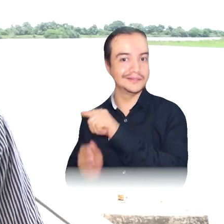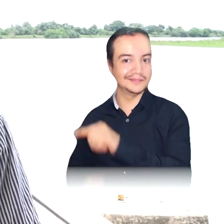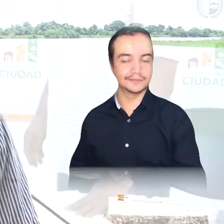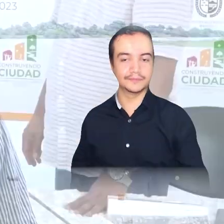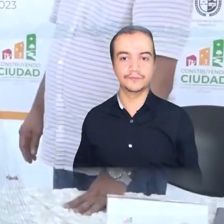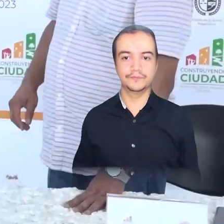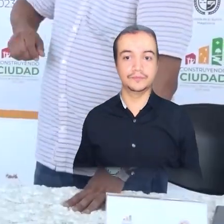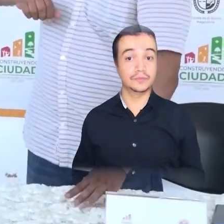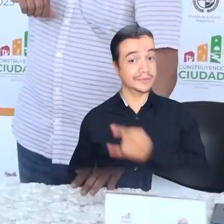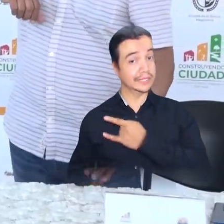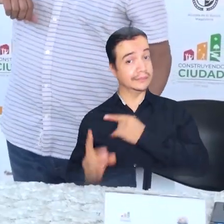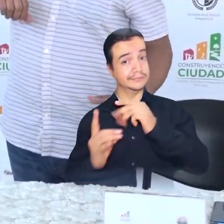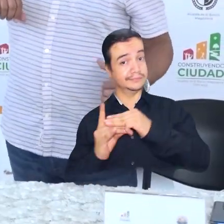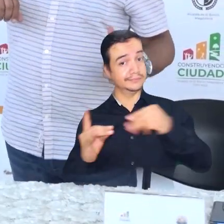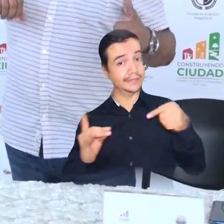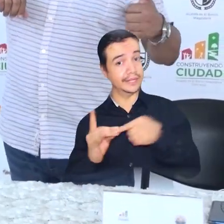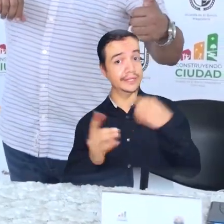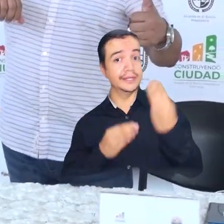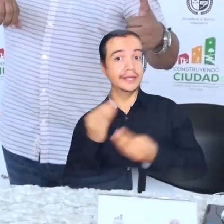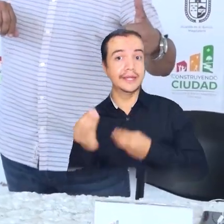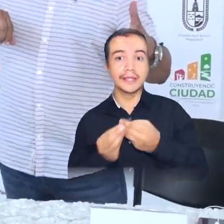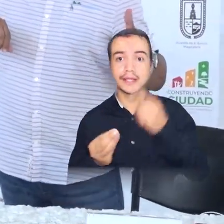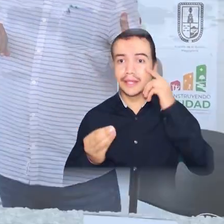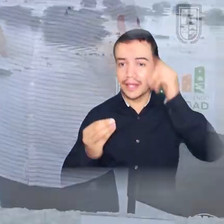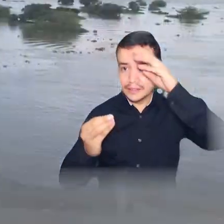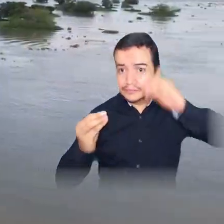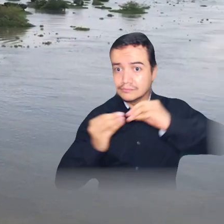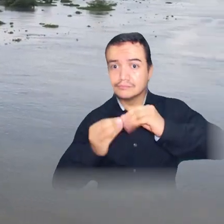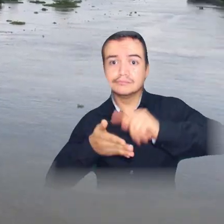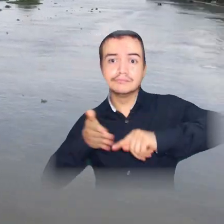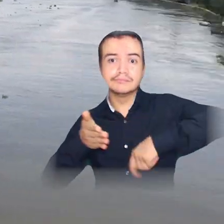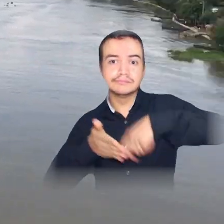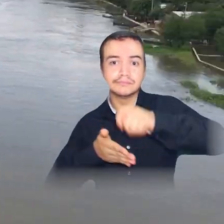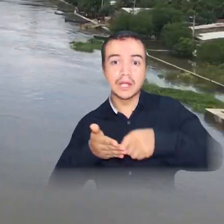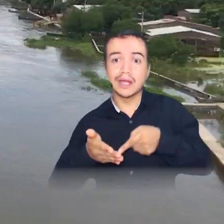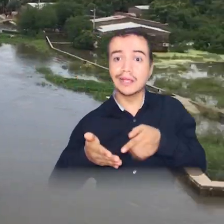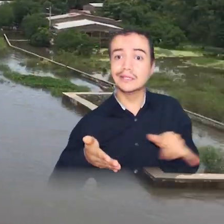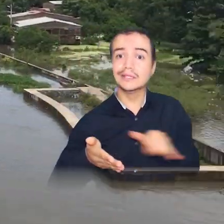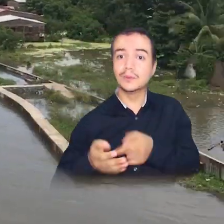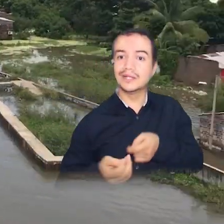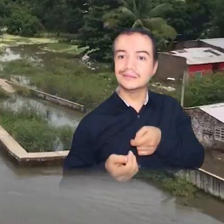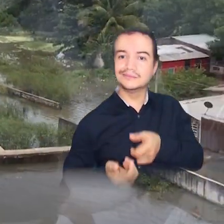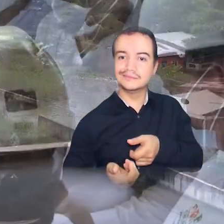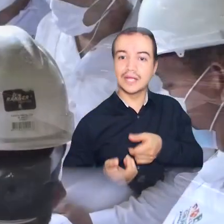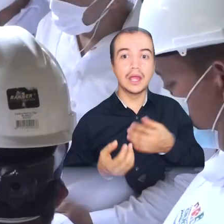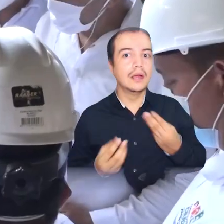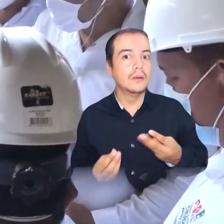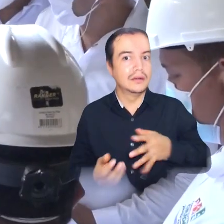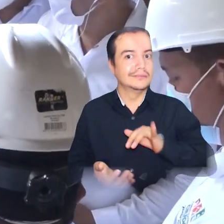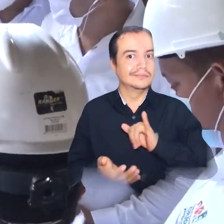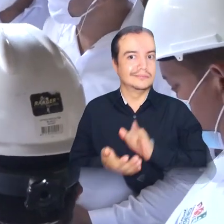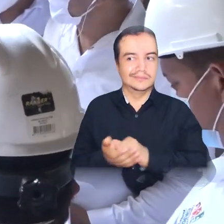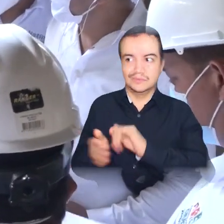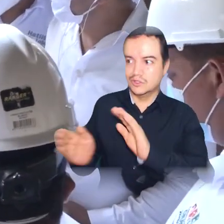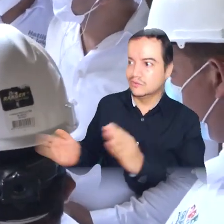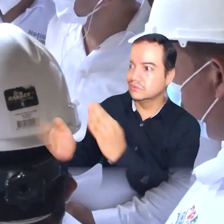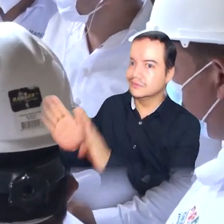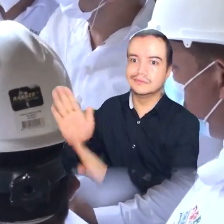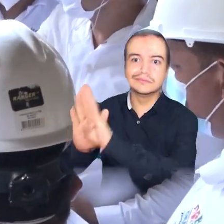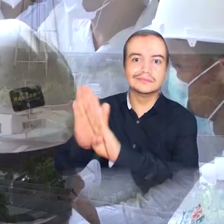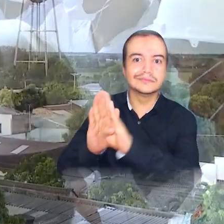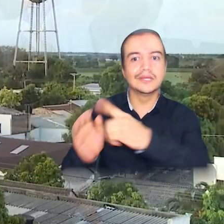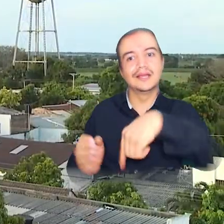construirán acá. Un y Magdalena siembra alianzas y productivas relaciones interinstitucionales como canal para